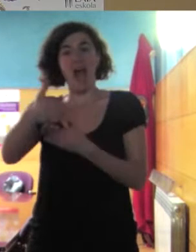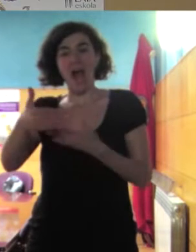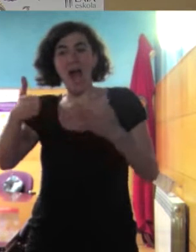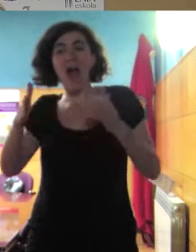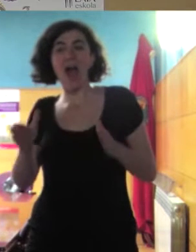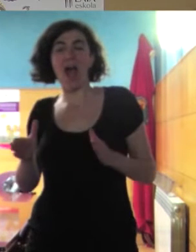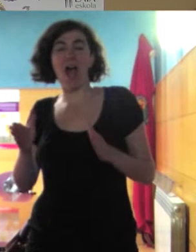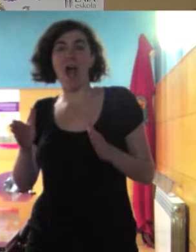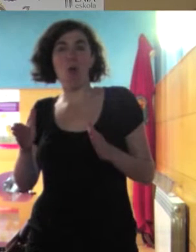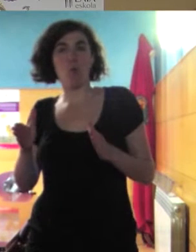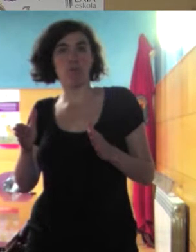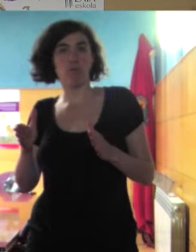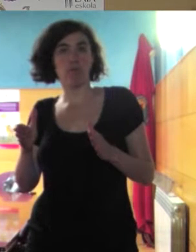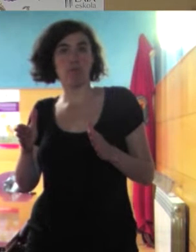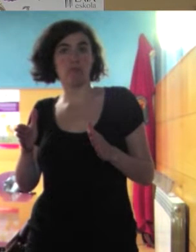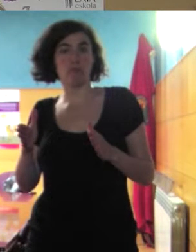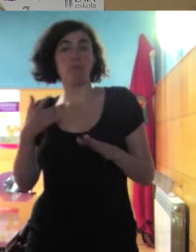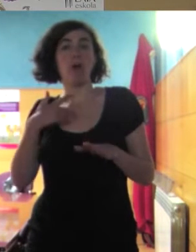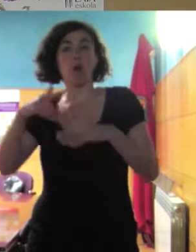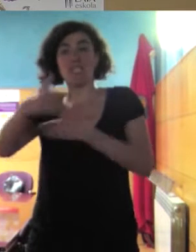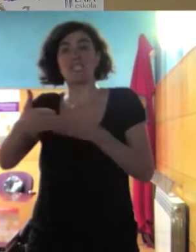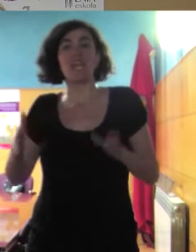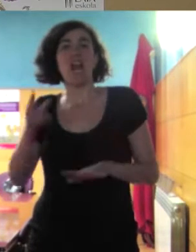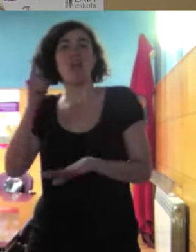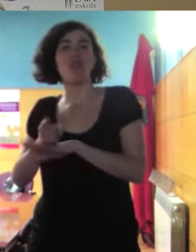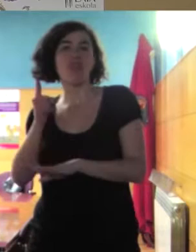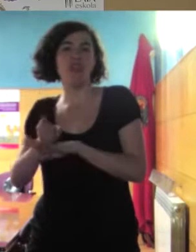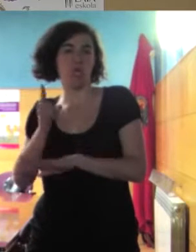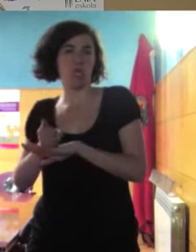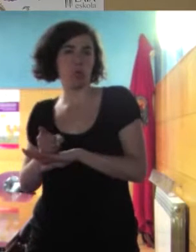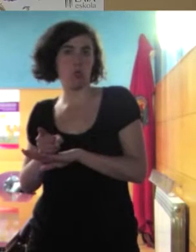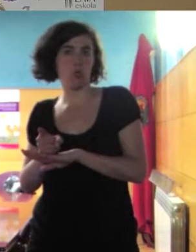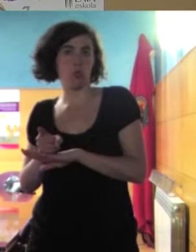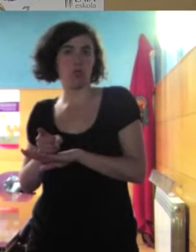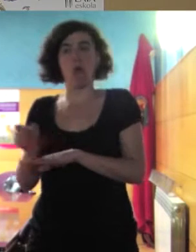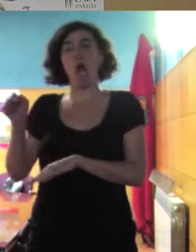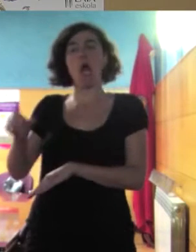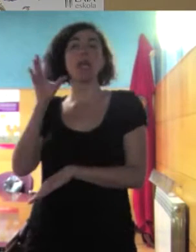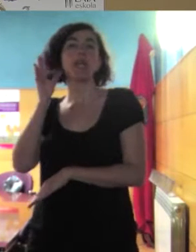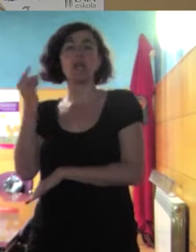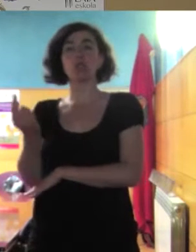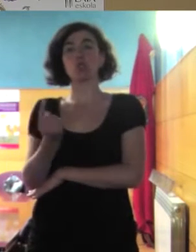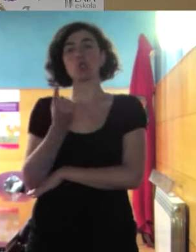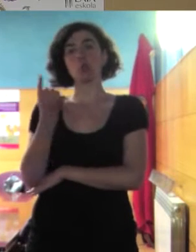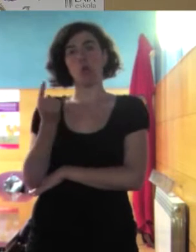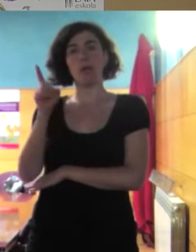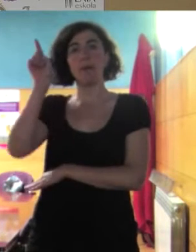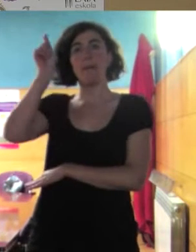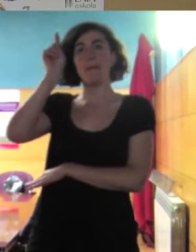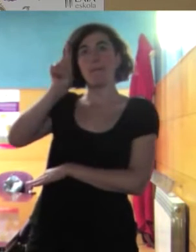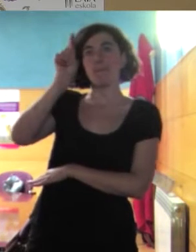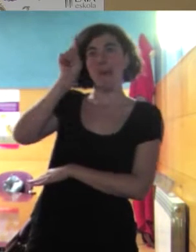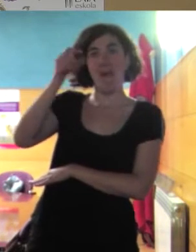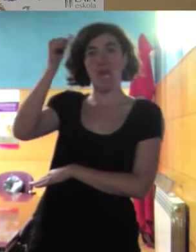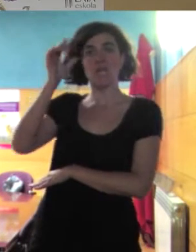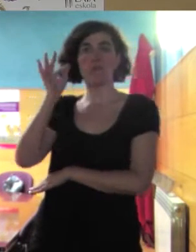de en la sala de dirección pues apartada en esa sala y que las maestras y los maestros